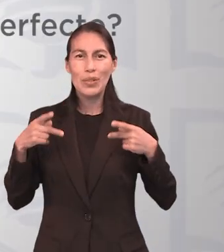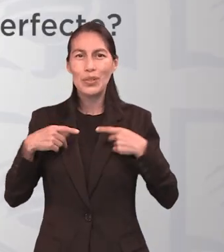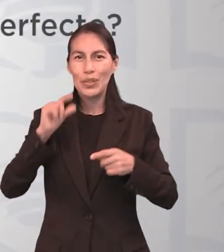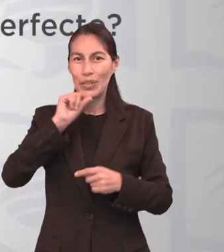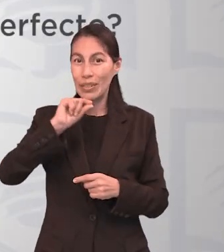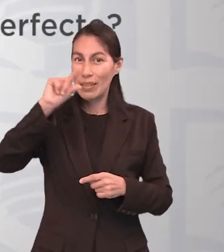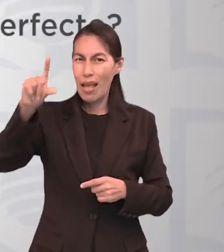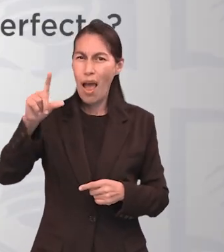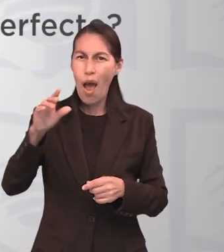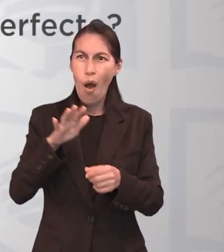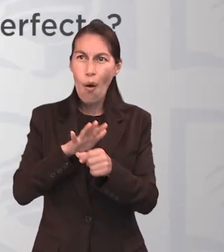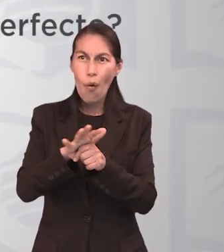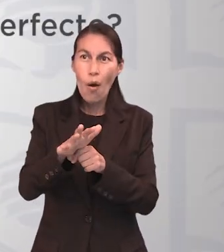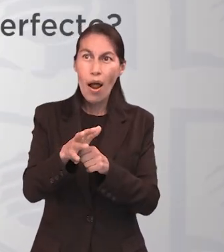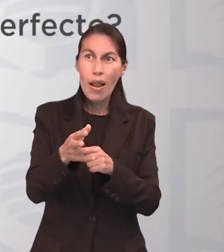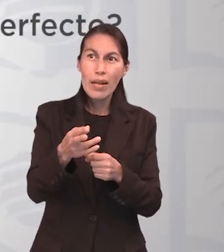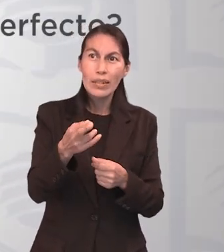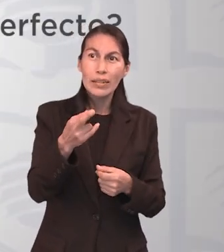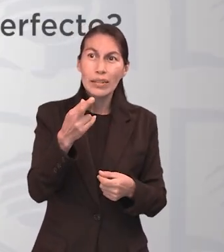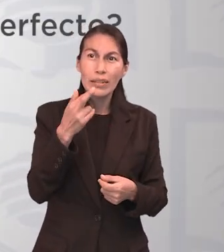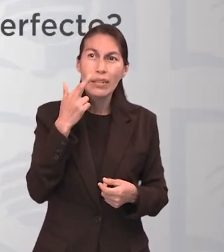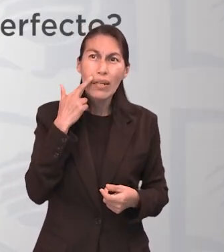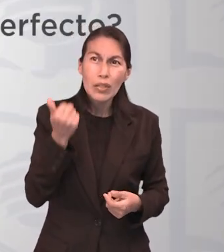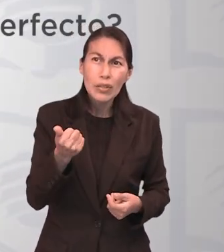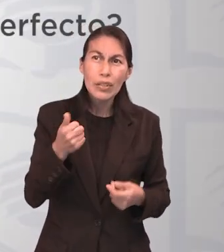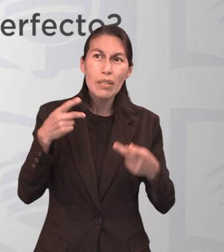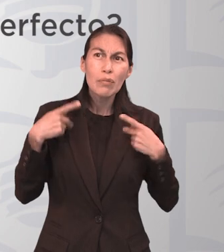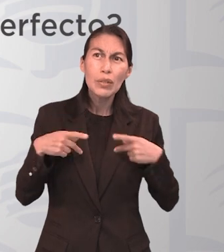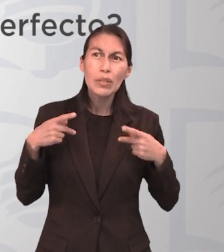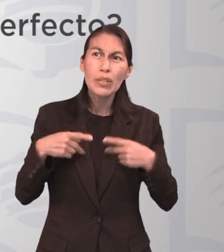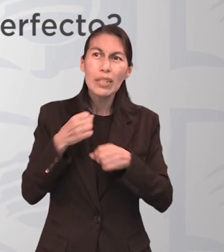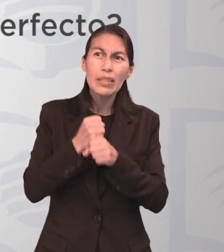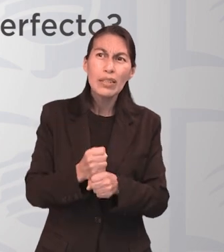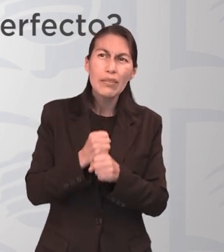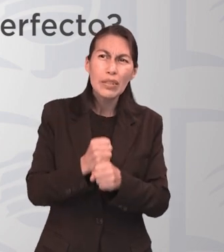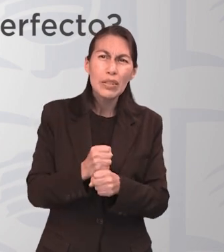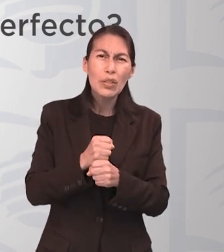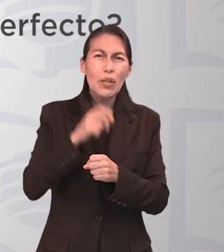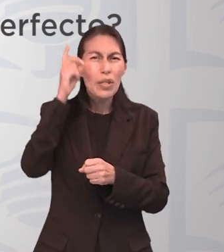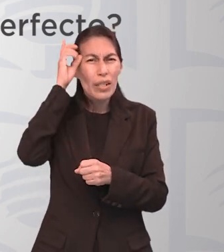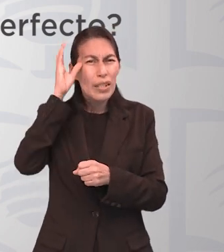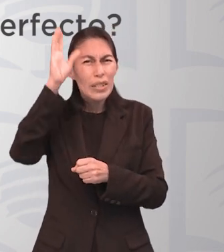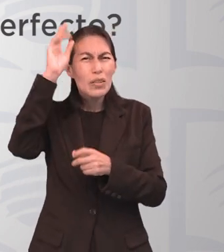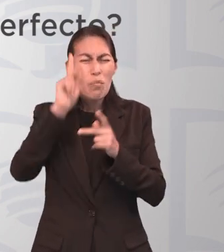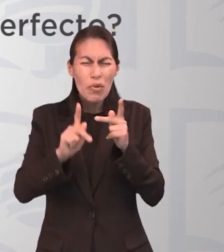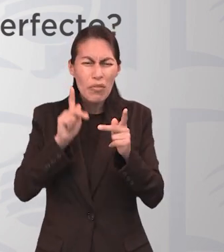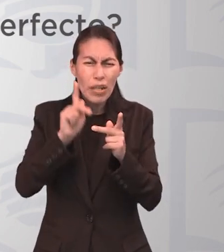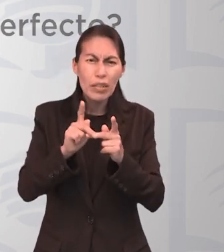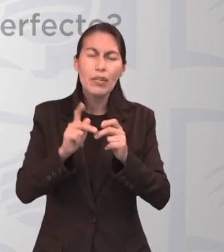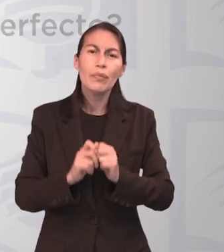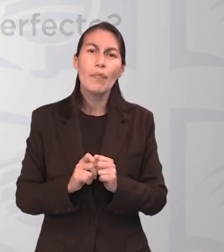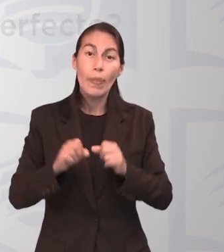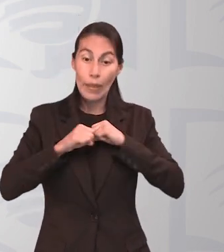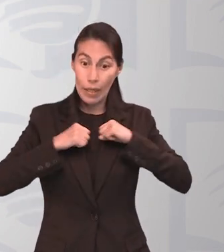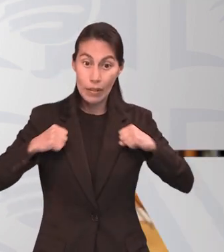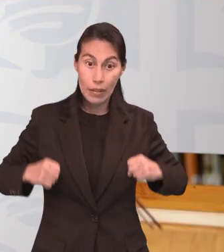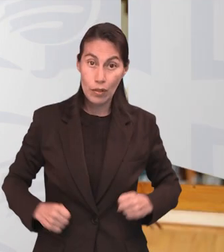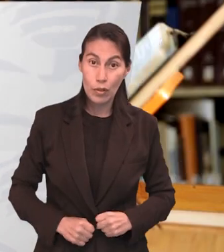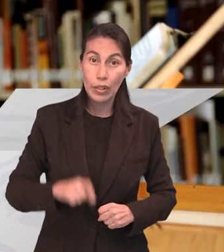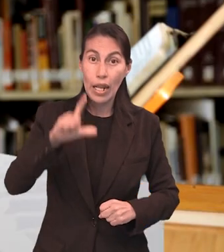¿cuáles son las razones por las cuales el sacrificio de Cristo es perfecto? Escuchemos al experto.